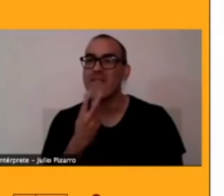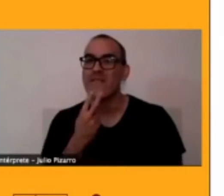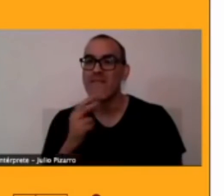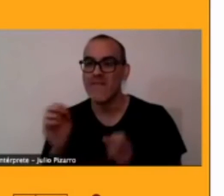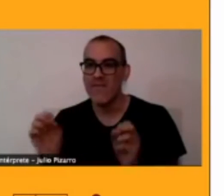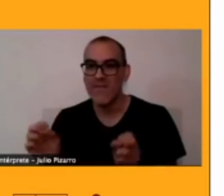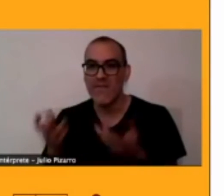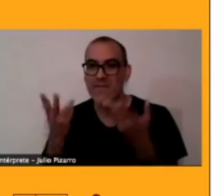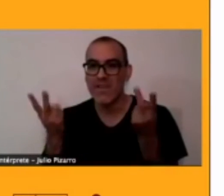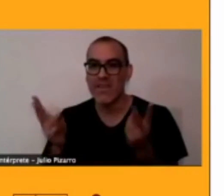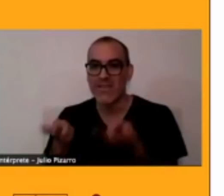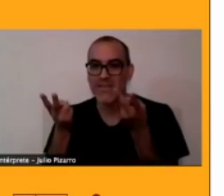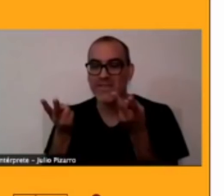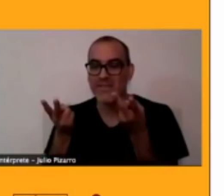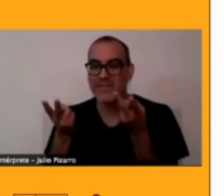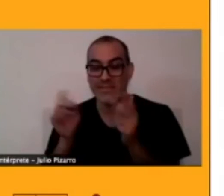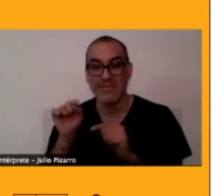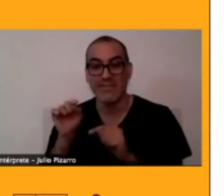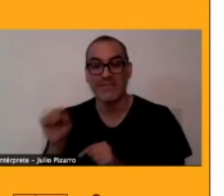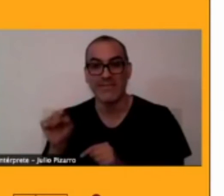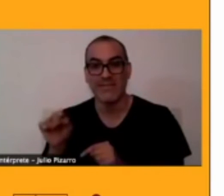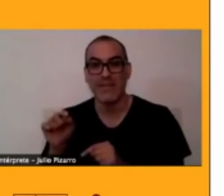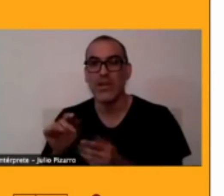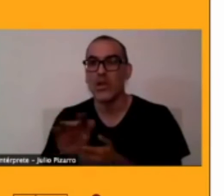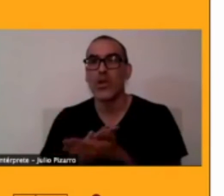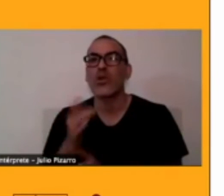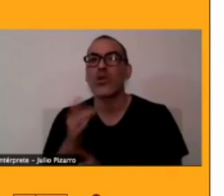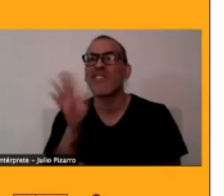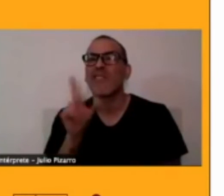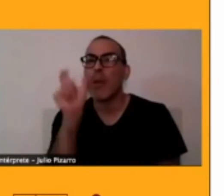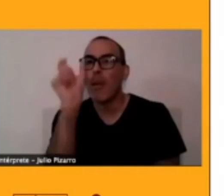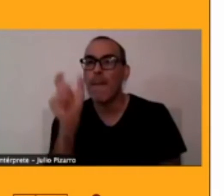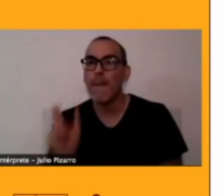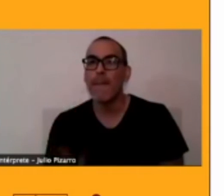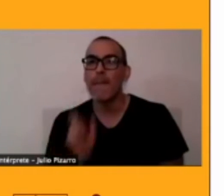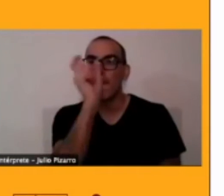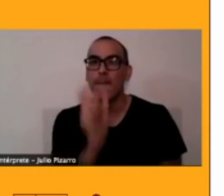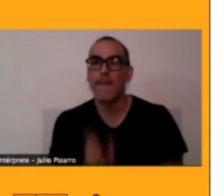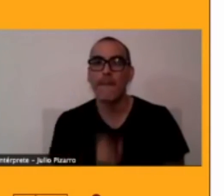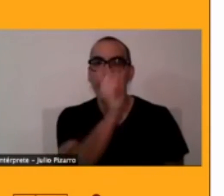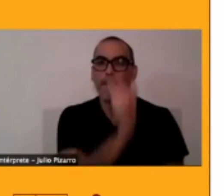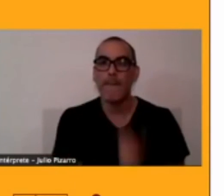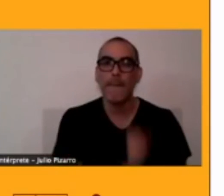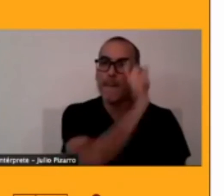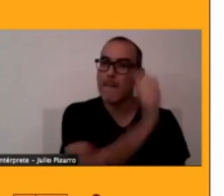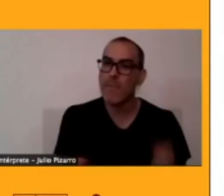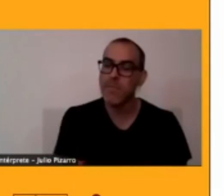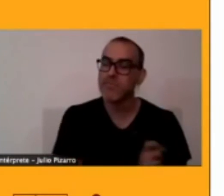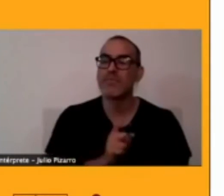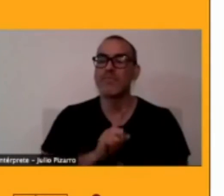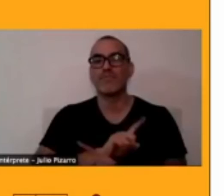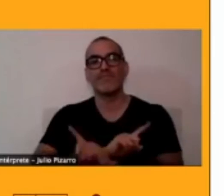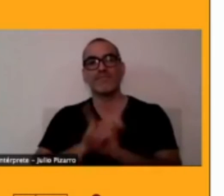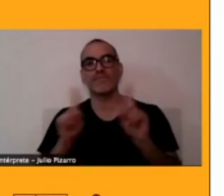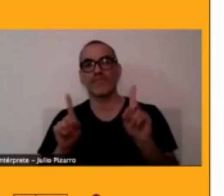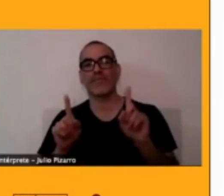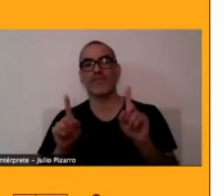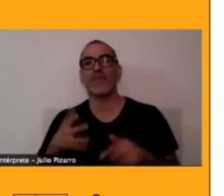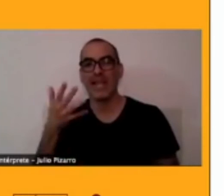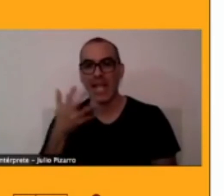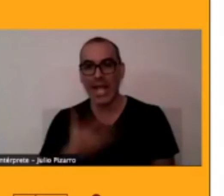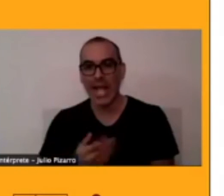palabras de vocabulario, sino que vocabulario que se usa en sus ceremonias tradicionales, en sus cantos,